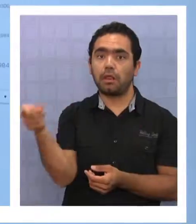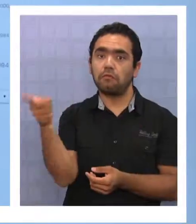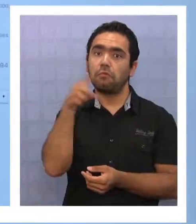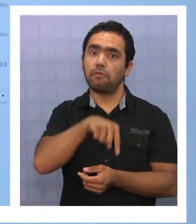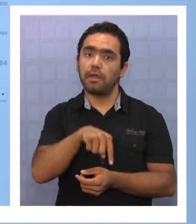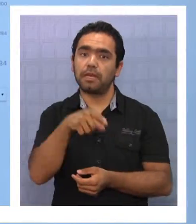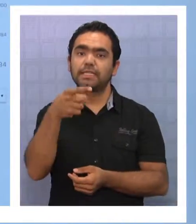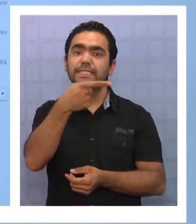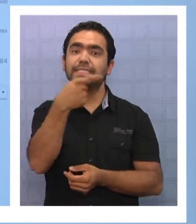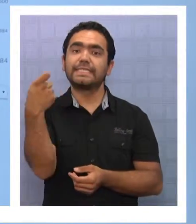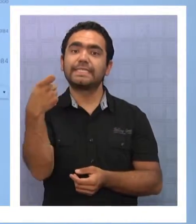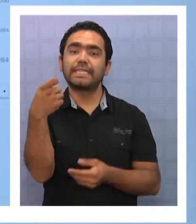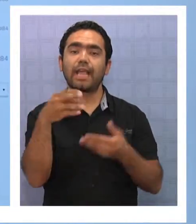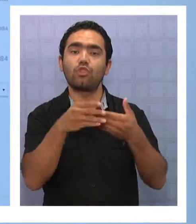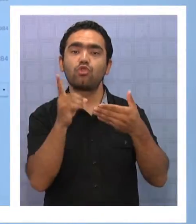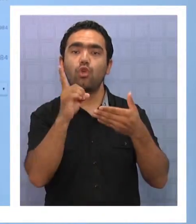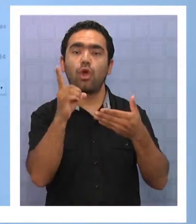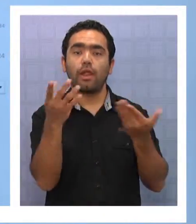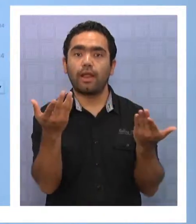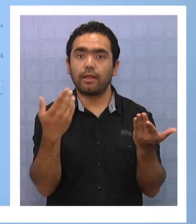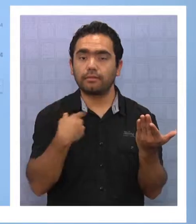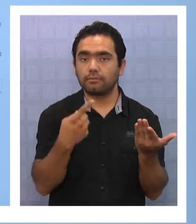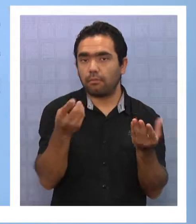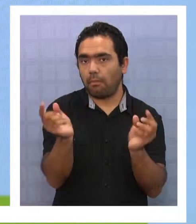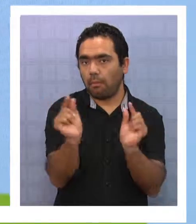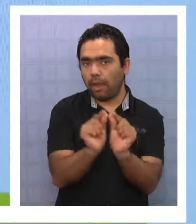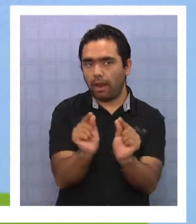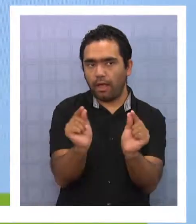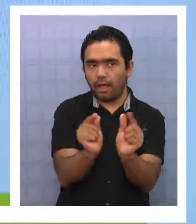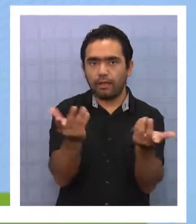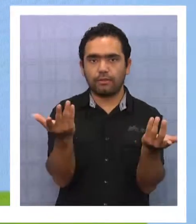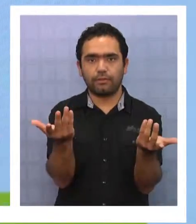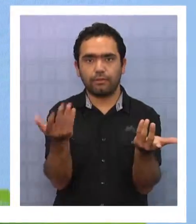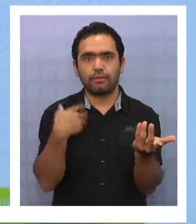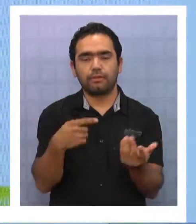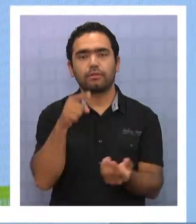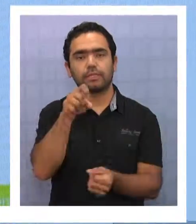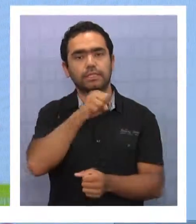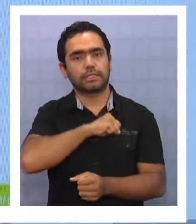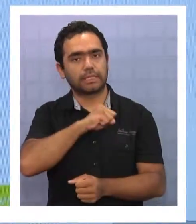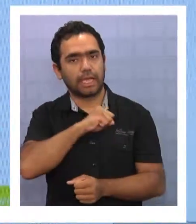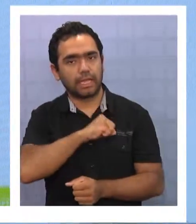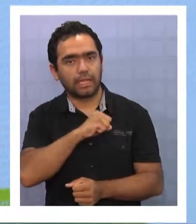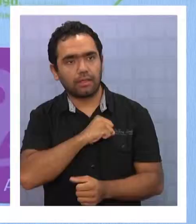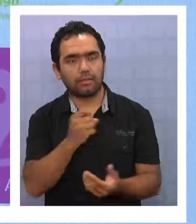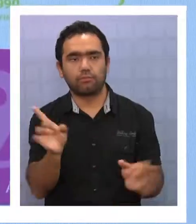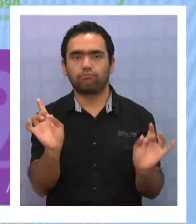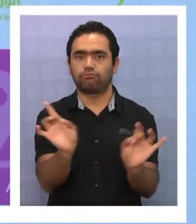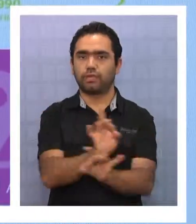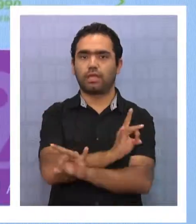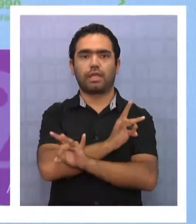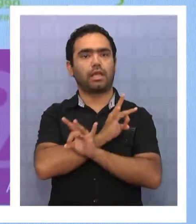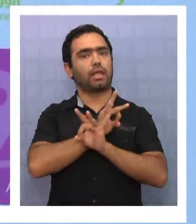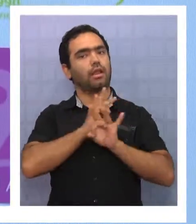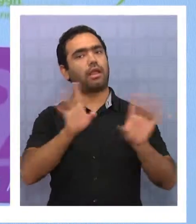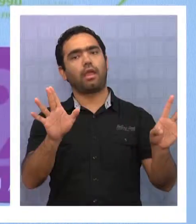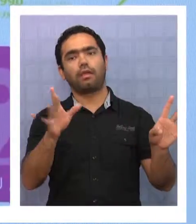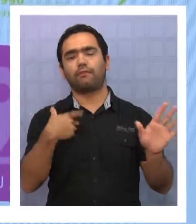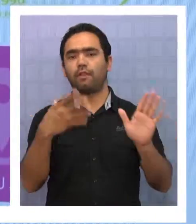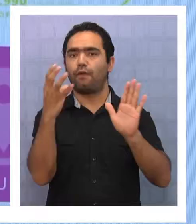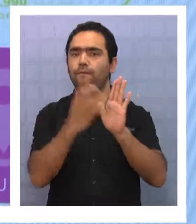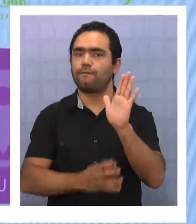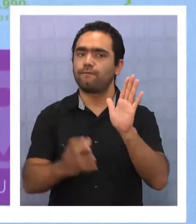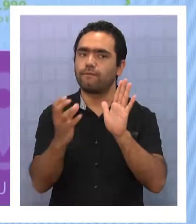Aires por 100 dólares, ir por 100 dólares a Lima y de vuelta, conectando de Santiago, de verdad que es increíble, tarifas muy,